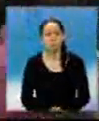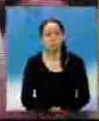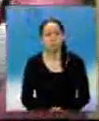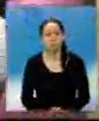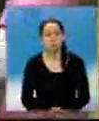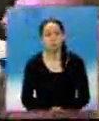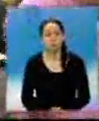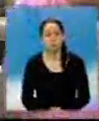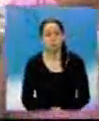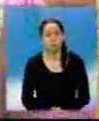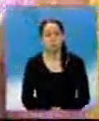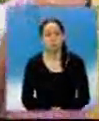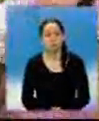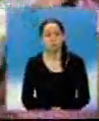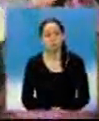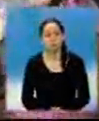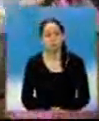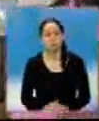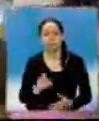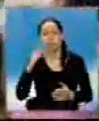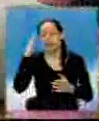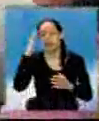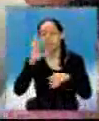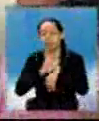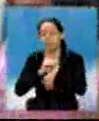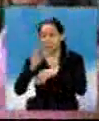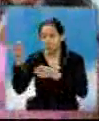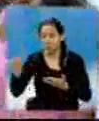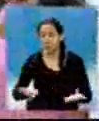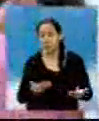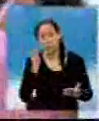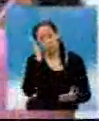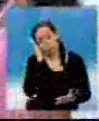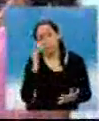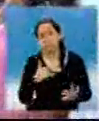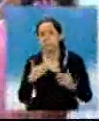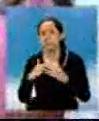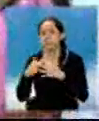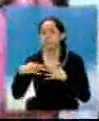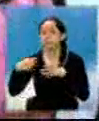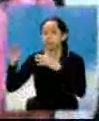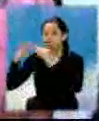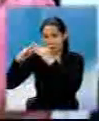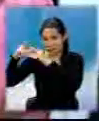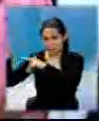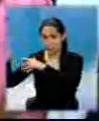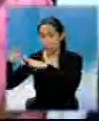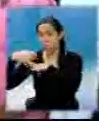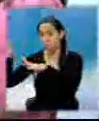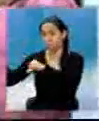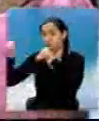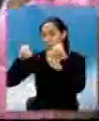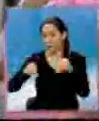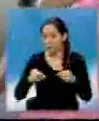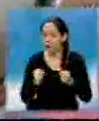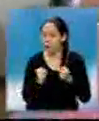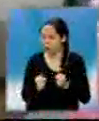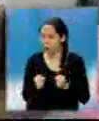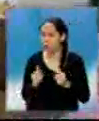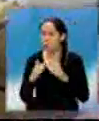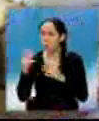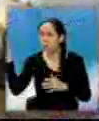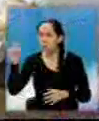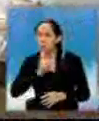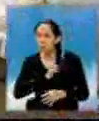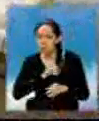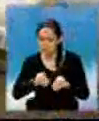donde nos dieron, cuando tuvimos que salir de allá, realmente fue un poco difícil, ¿verdad?